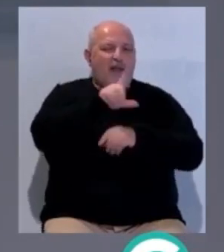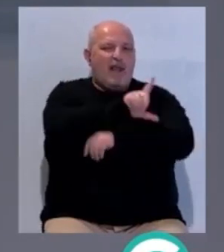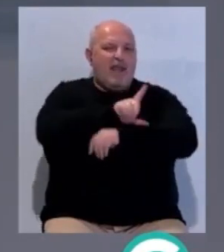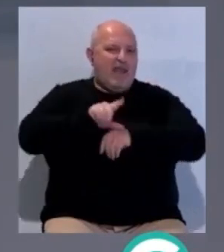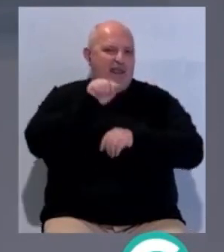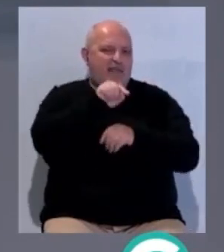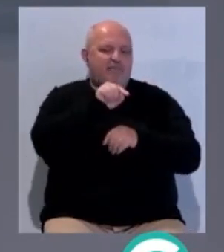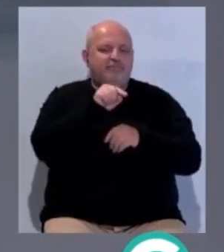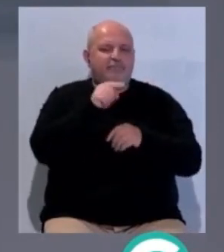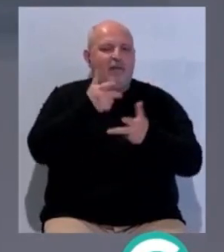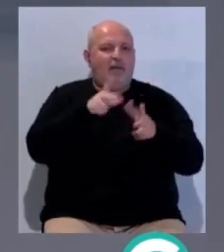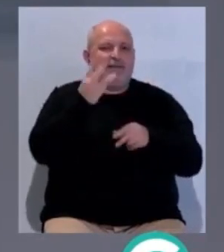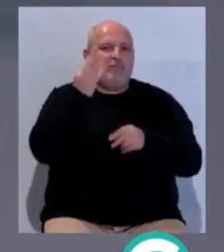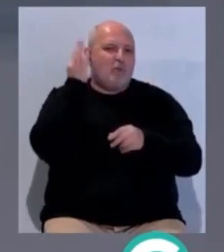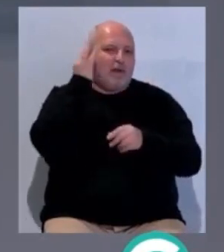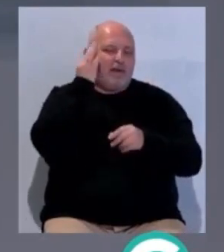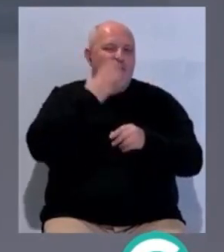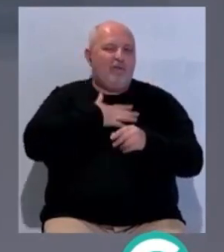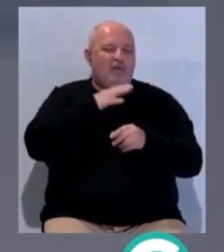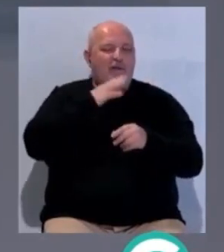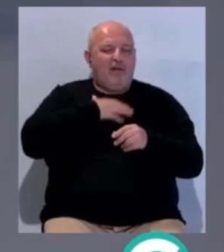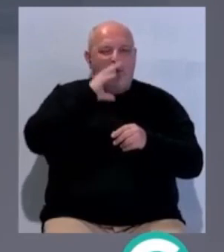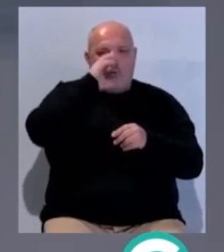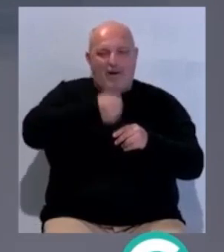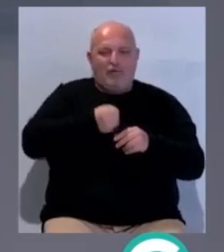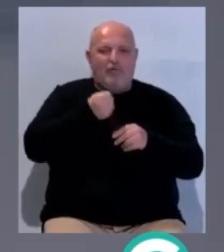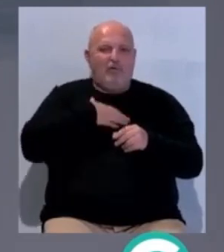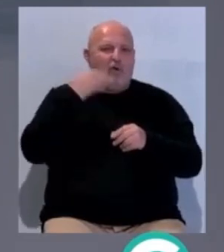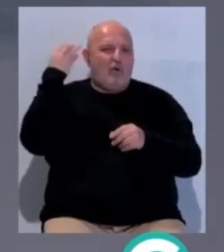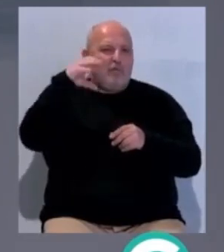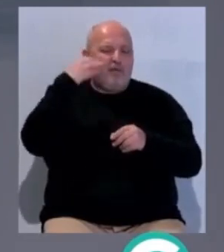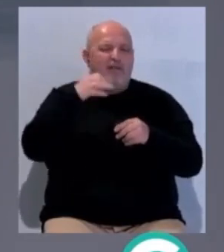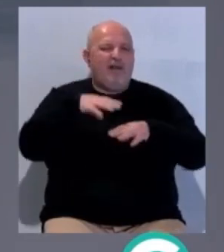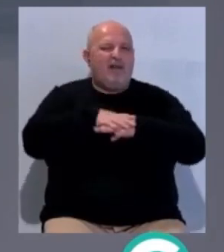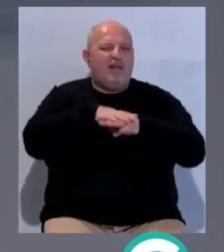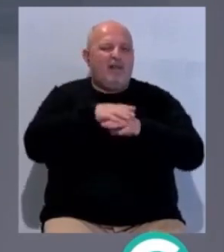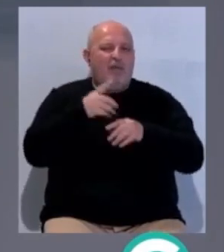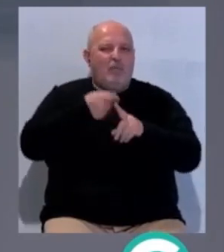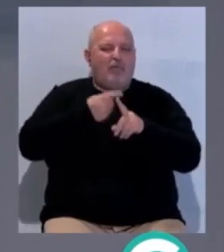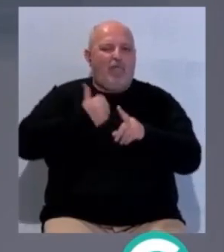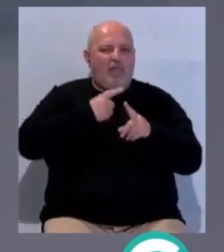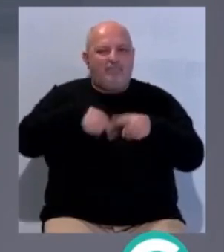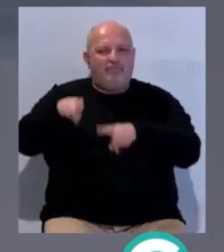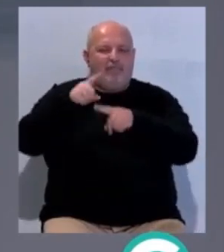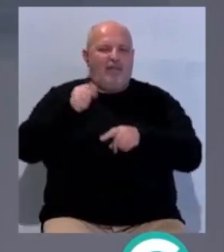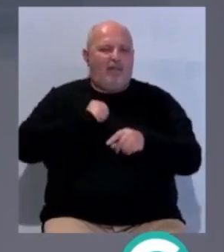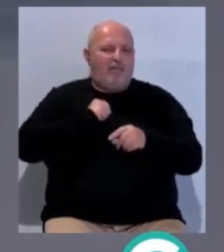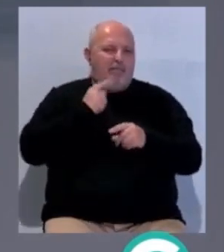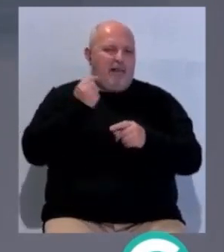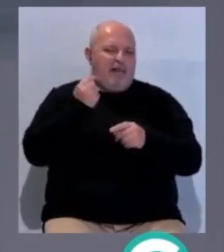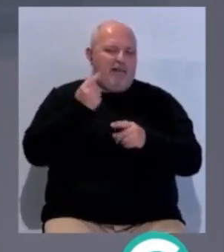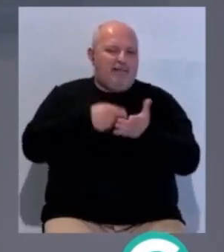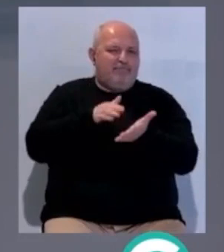de la Concepción donde se ha liberado a tres mujeres de origen rumano y colombiano de una red dedicada a la explotación sexual y el favorecimiento de la